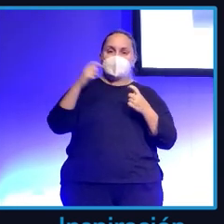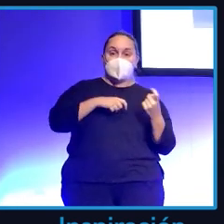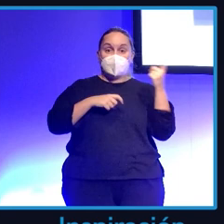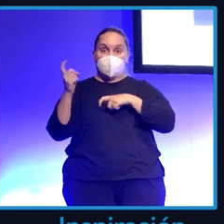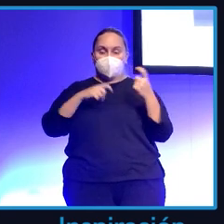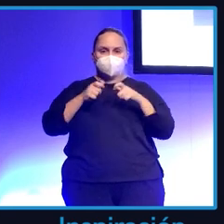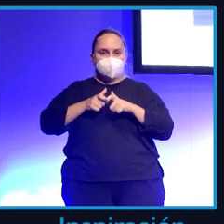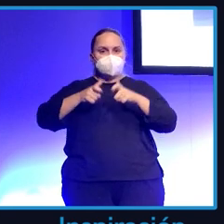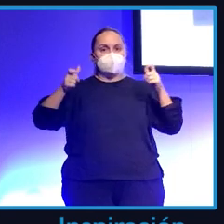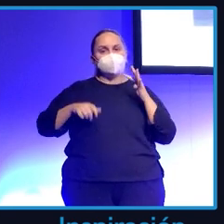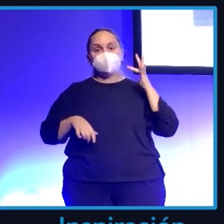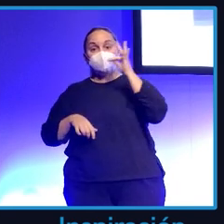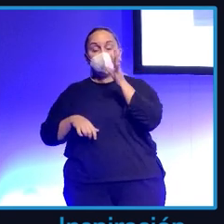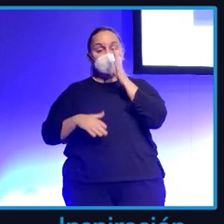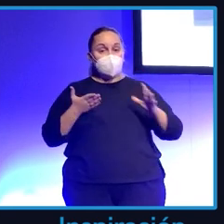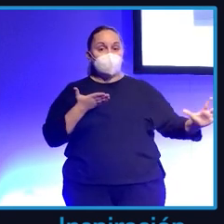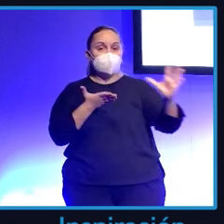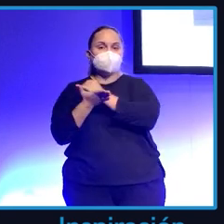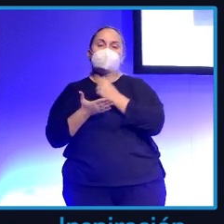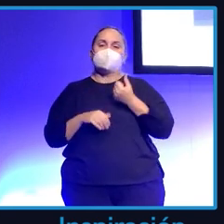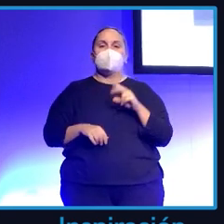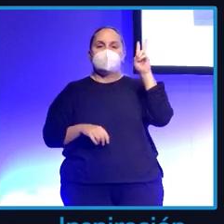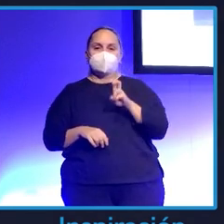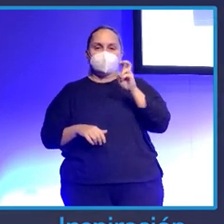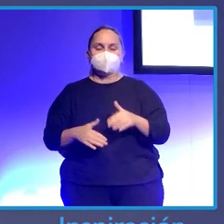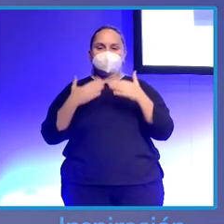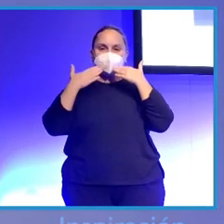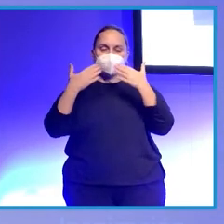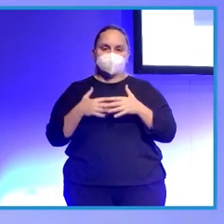porque todos los que estamos aquí contamos. Muchas gracias.